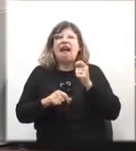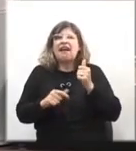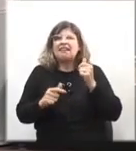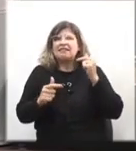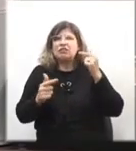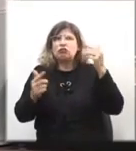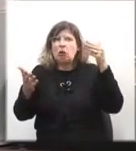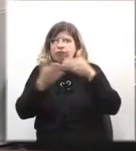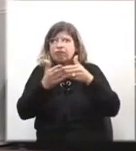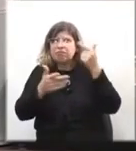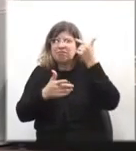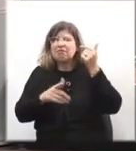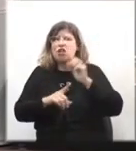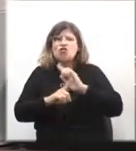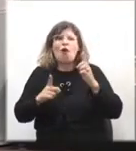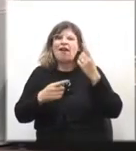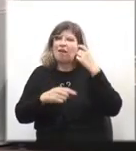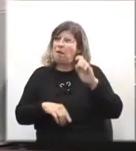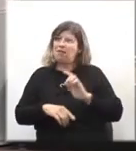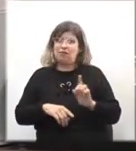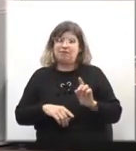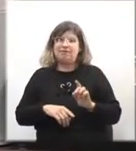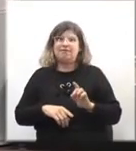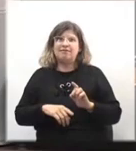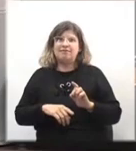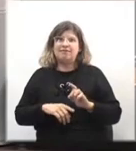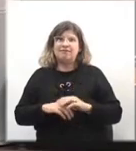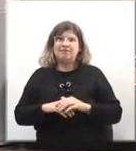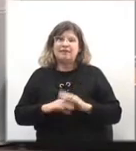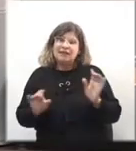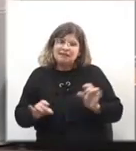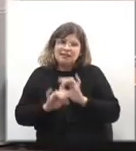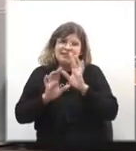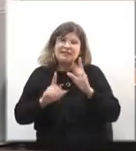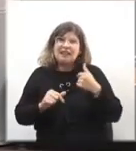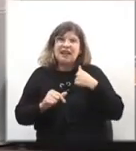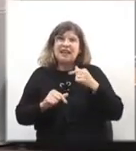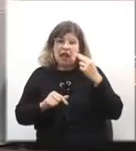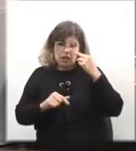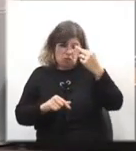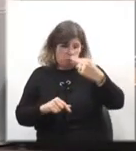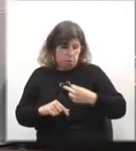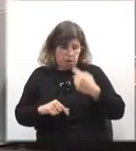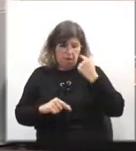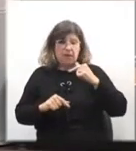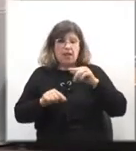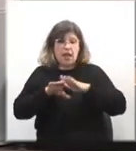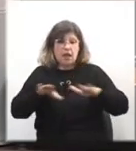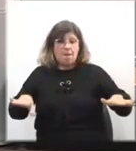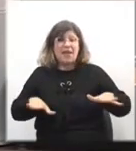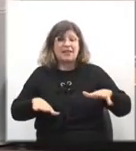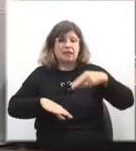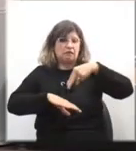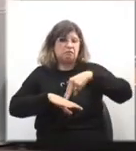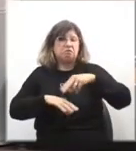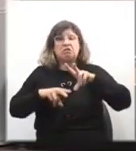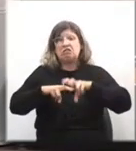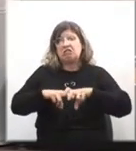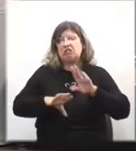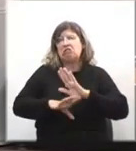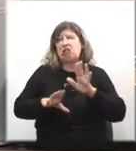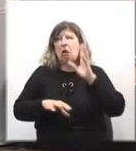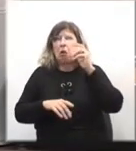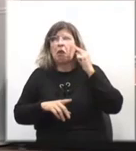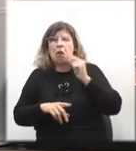tenía en la cabeza no era invento. Y claramente me vi arriba de una silla, una mesa, no recuerdo bien, tendría cinco o seis